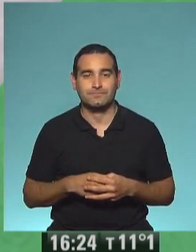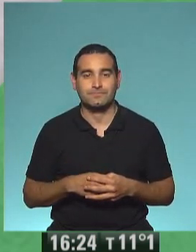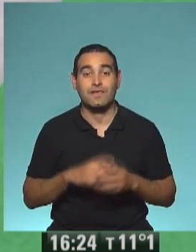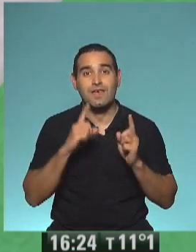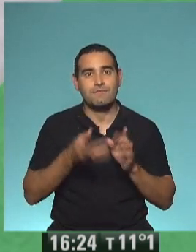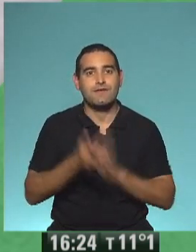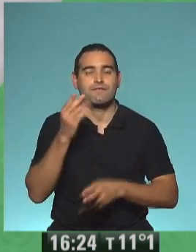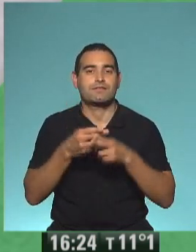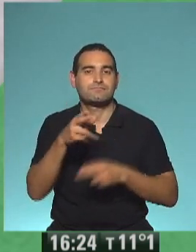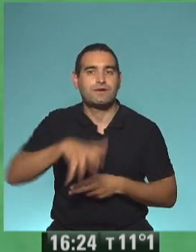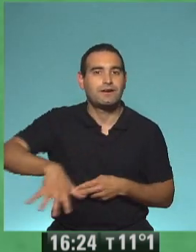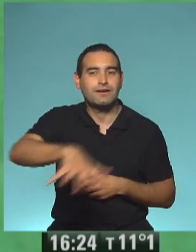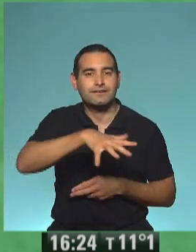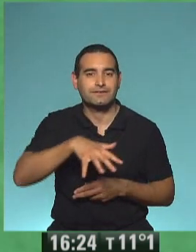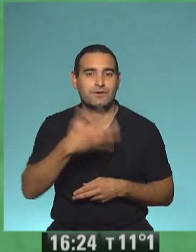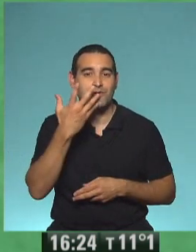plaza.